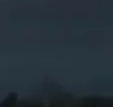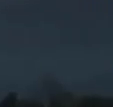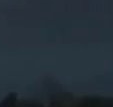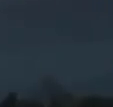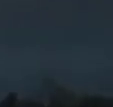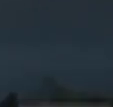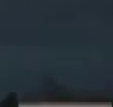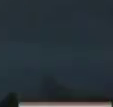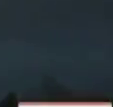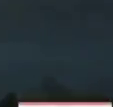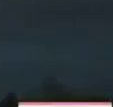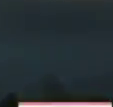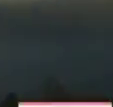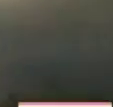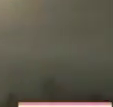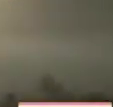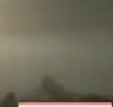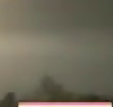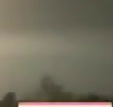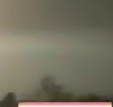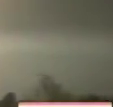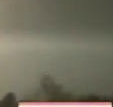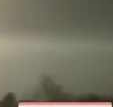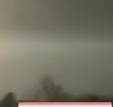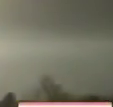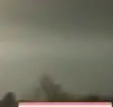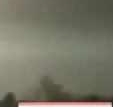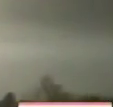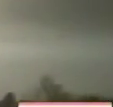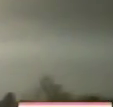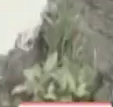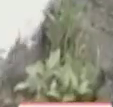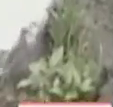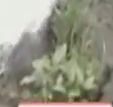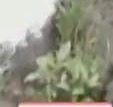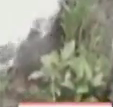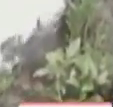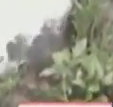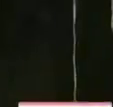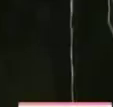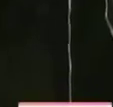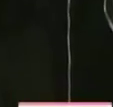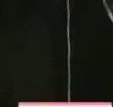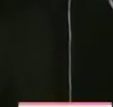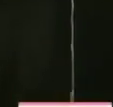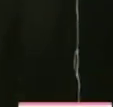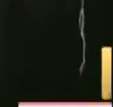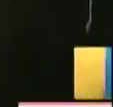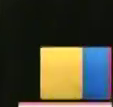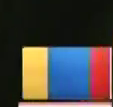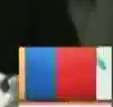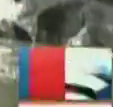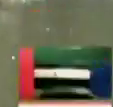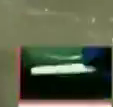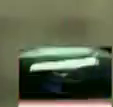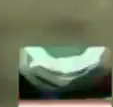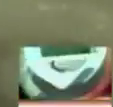La naturaleza te inspira Que lo extremo te emociona